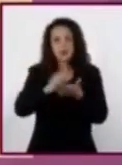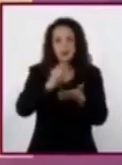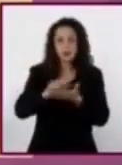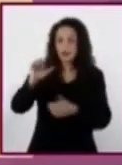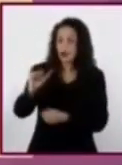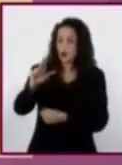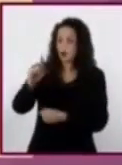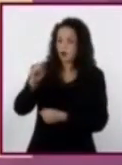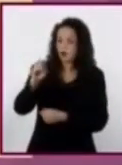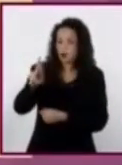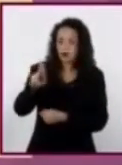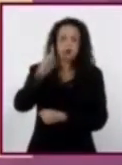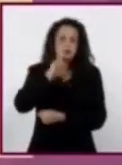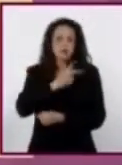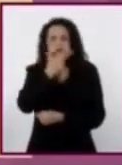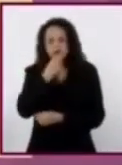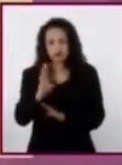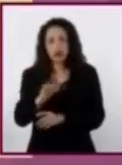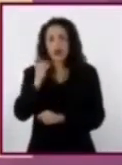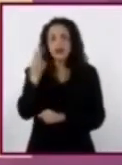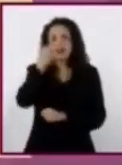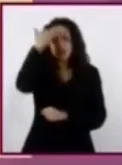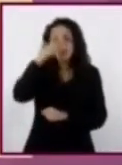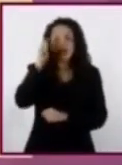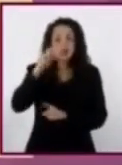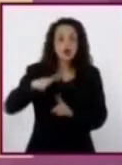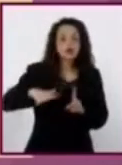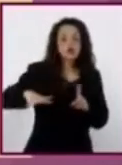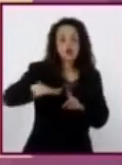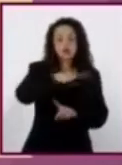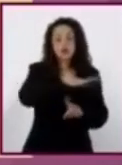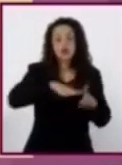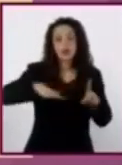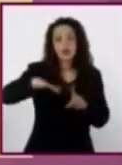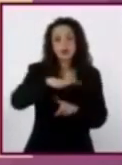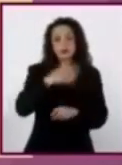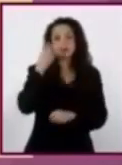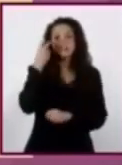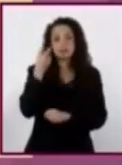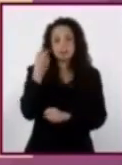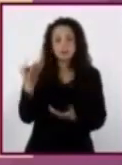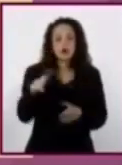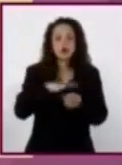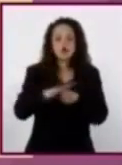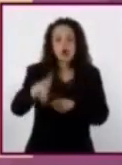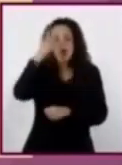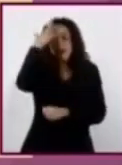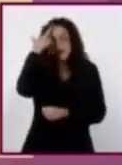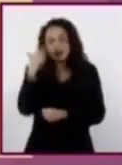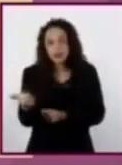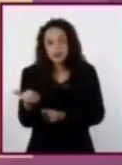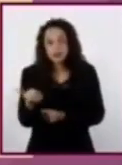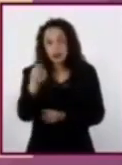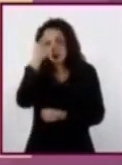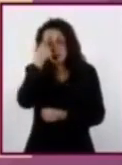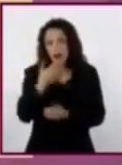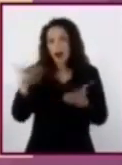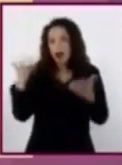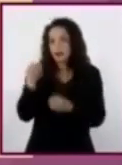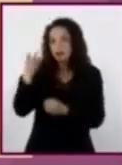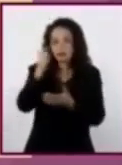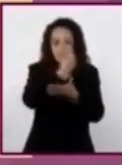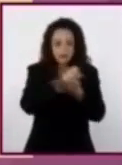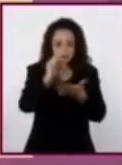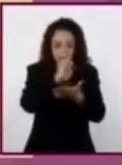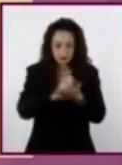Conocer su contexto nos dice mucho sobre las razones que pudieron tener para escribir el